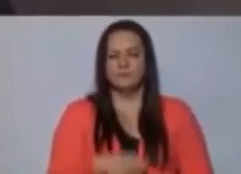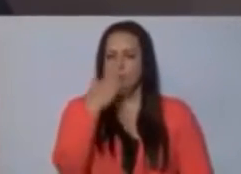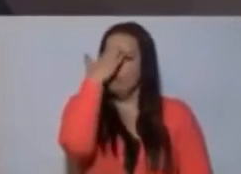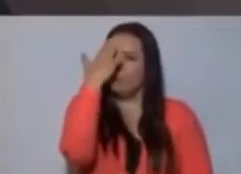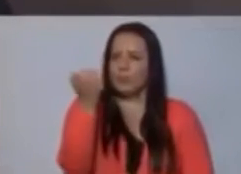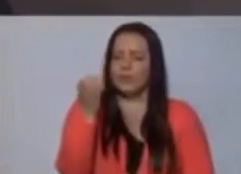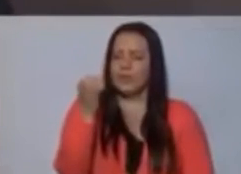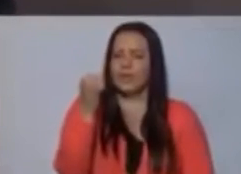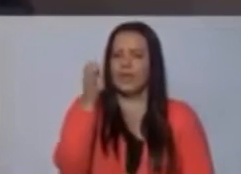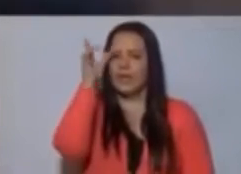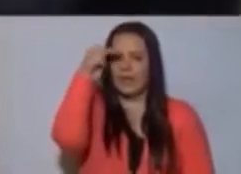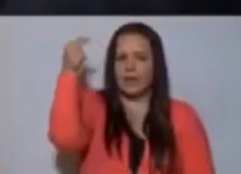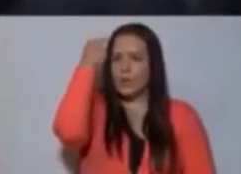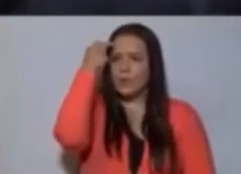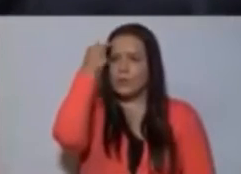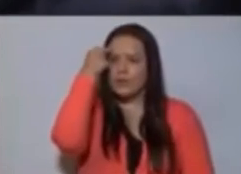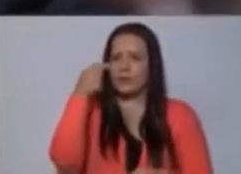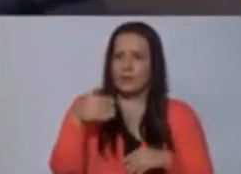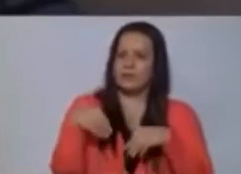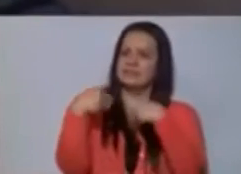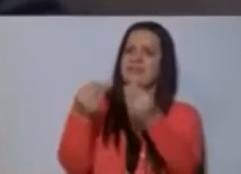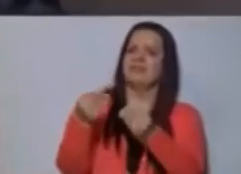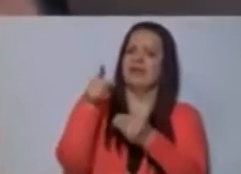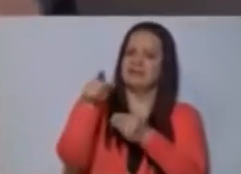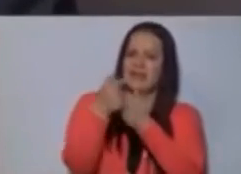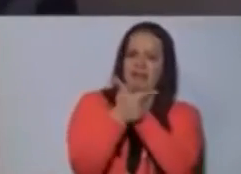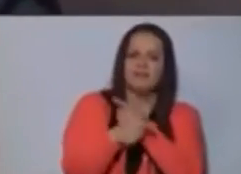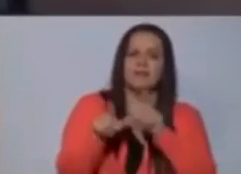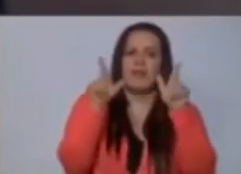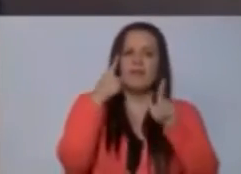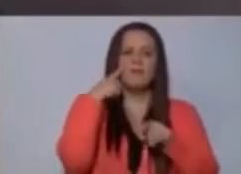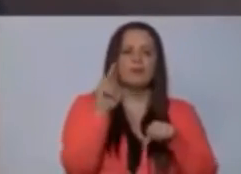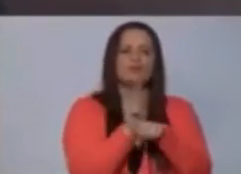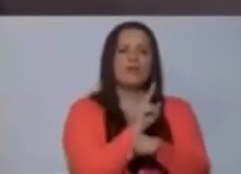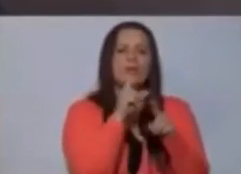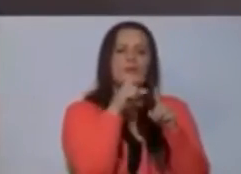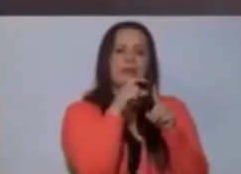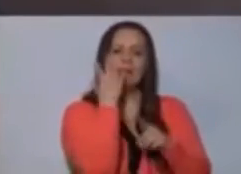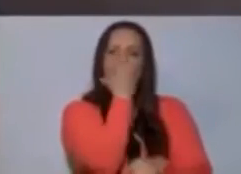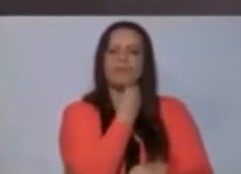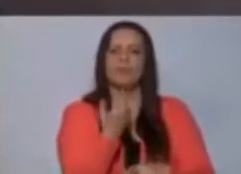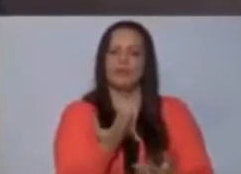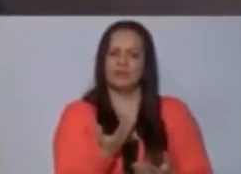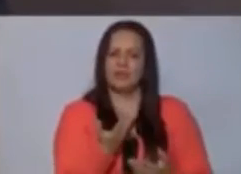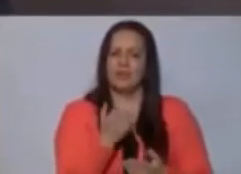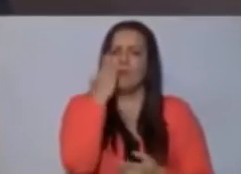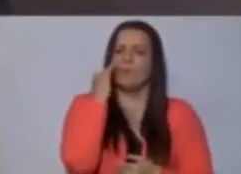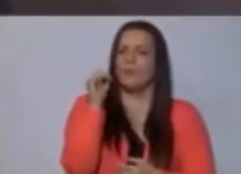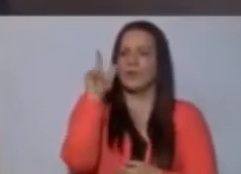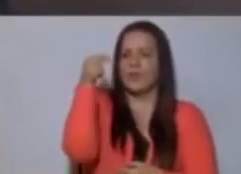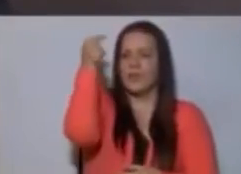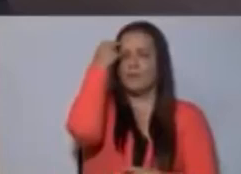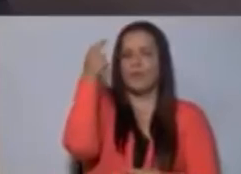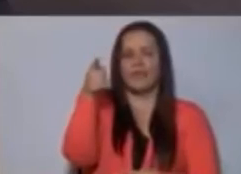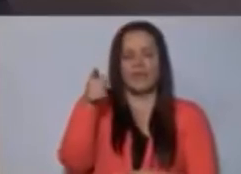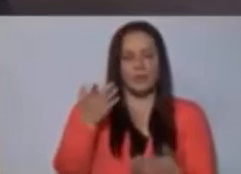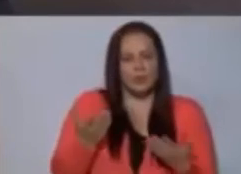¿Por qué el Poder Ejecutivo se da esas libertades? Para usar una palabra más bonita. ¿Por qué el Poder Ejecutivo